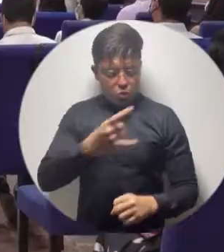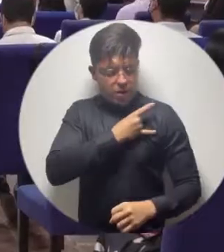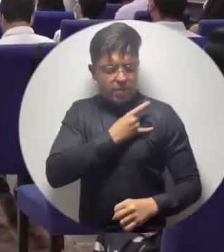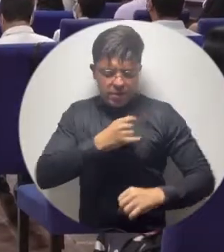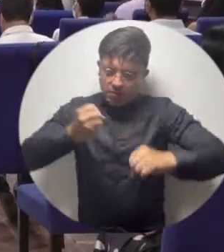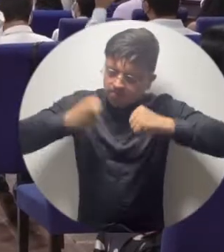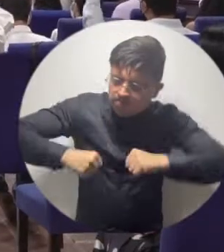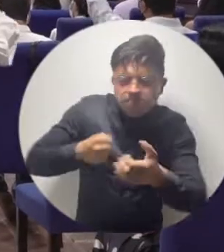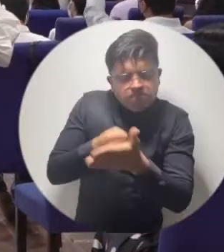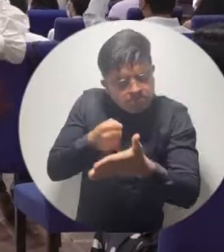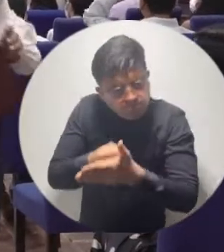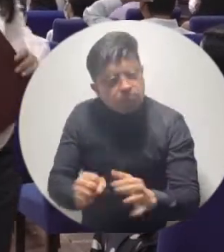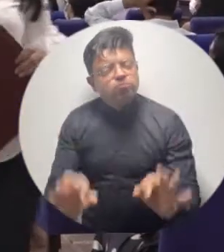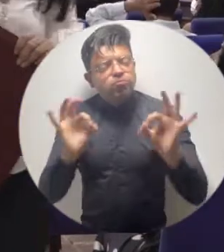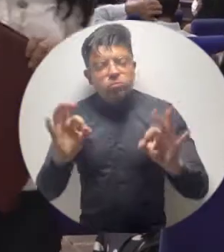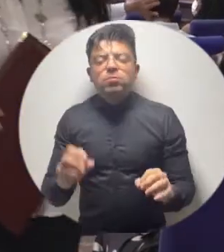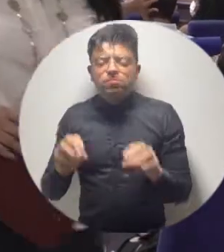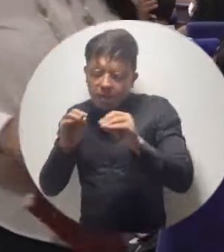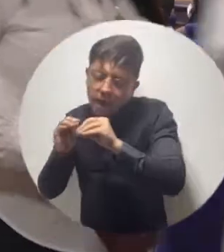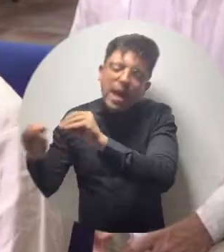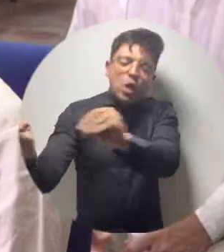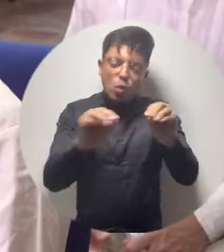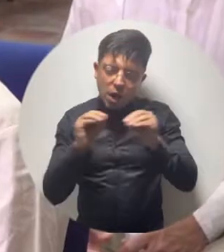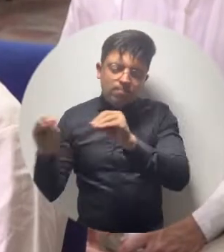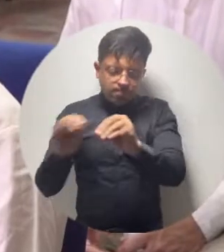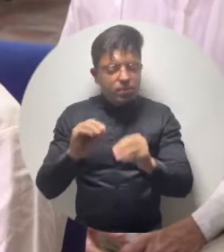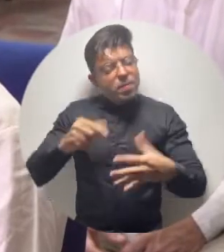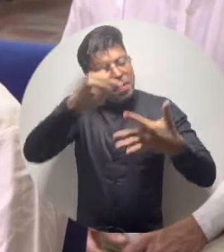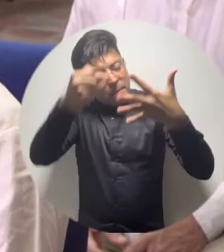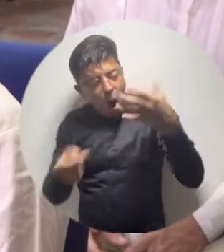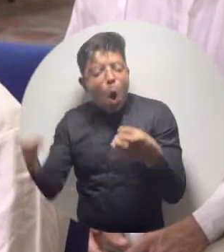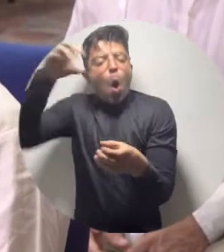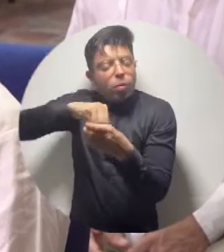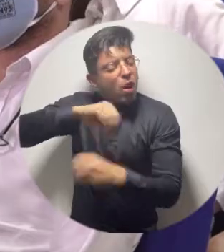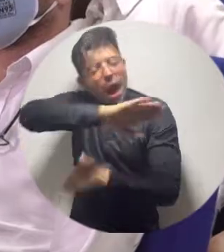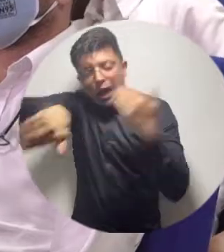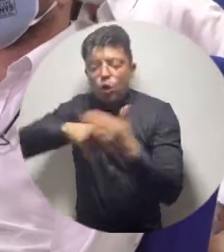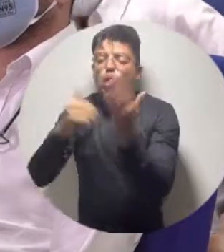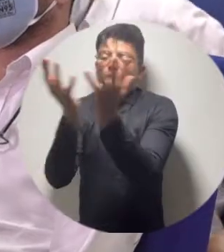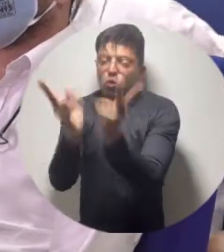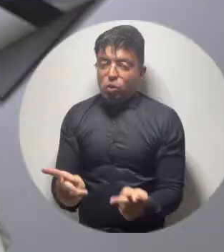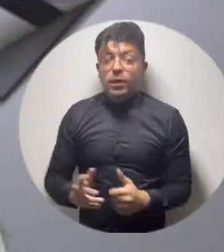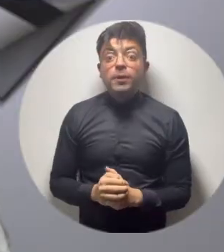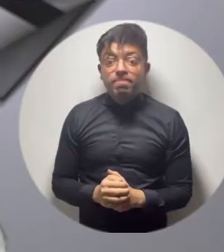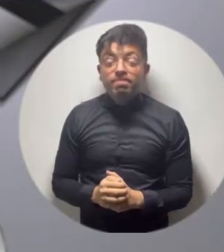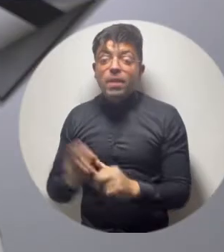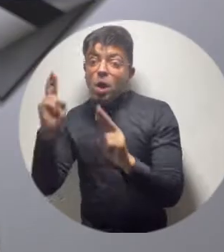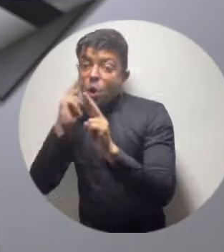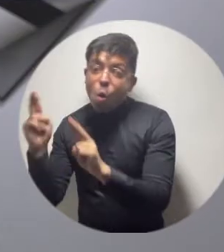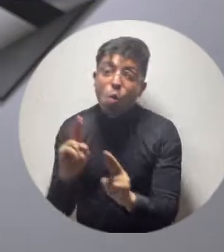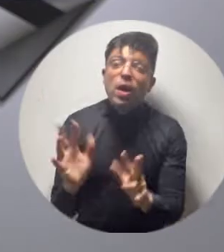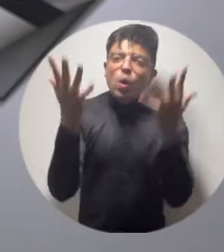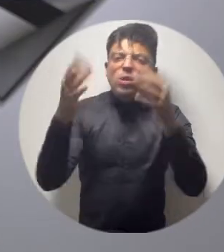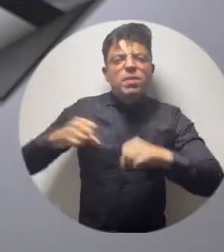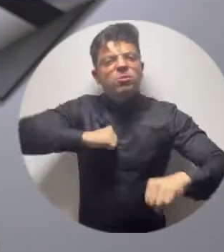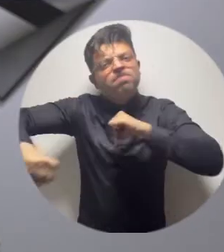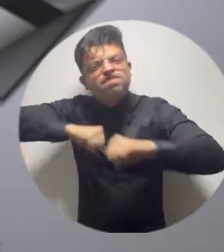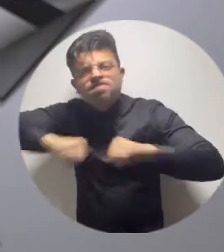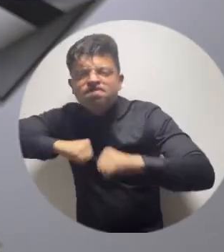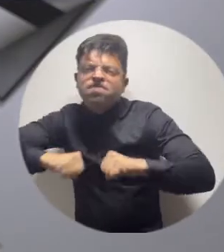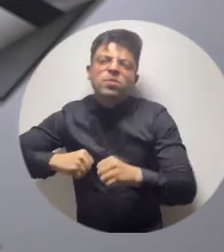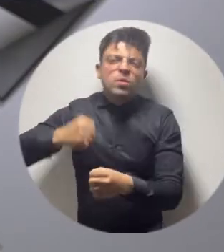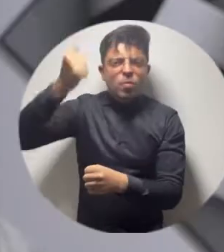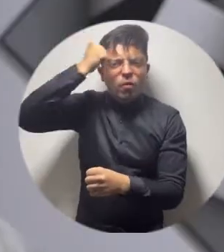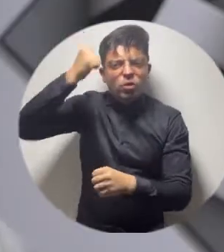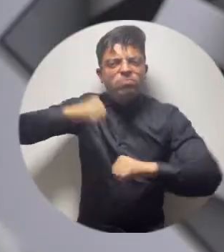ponemos a la universidad para educar de una manera integral a todos nuestros estudiantes. Es un reconocimiento a la labor